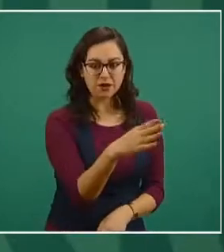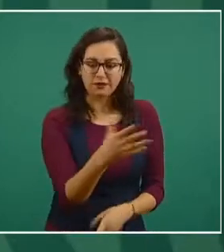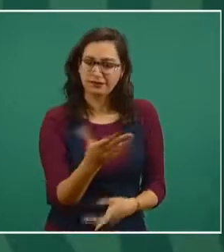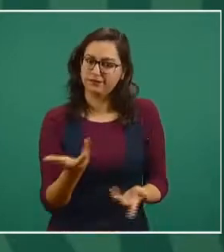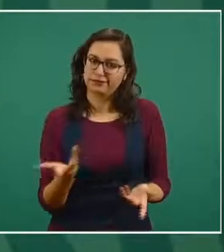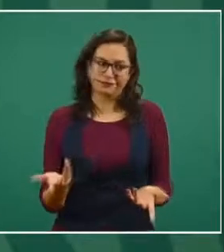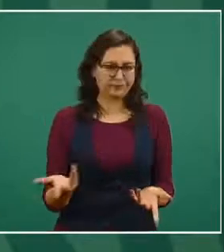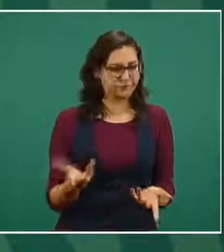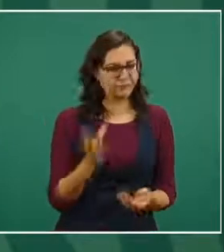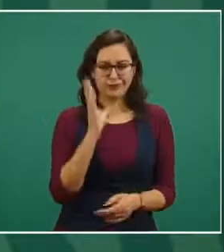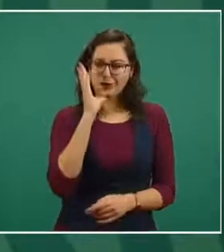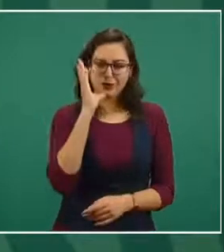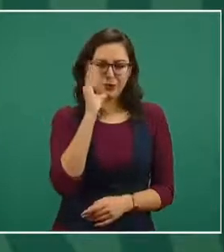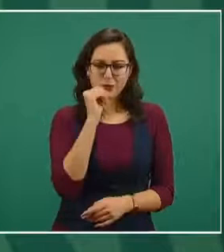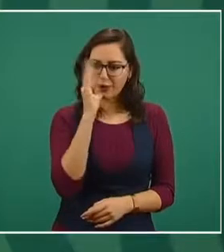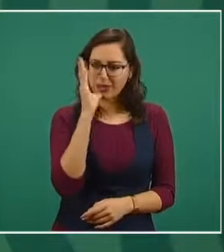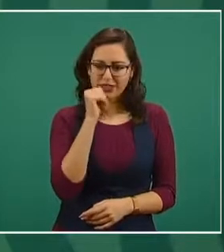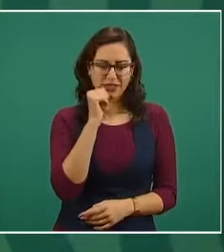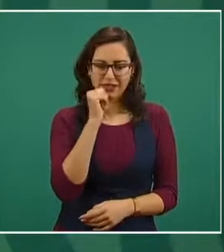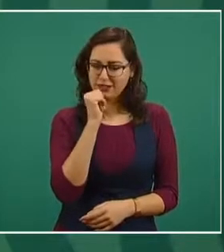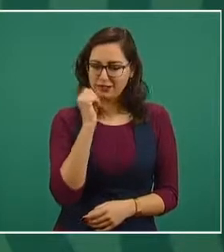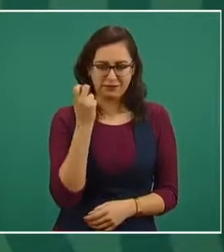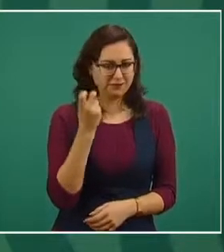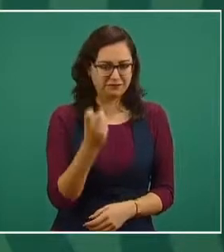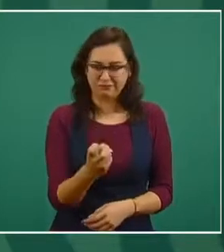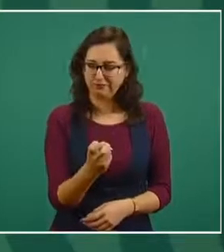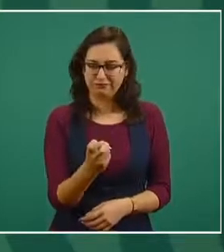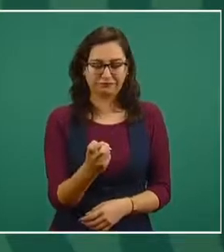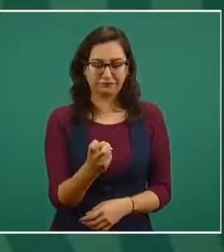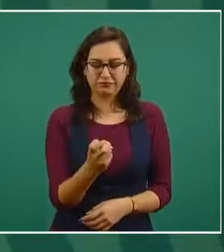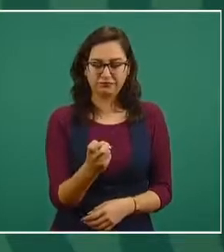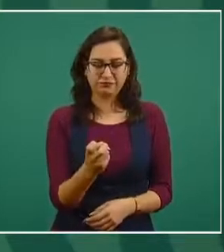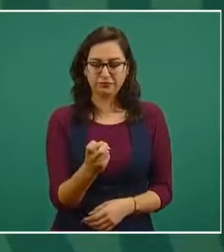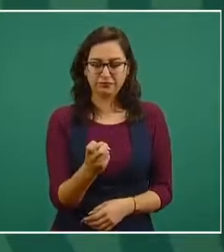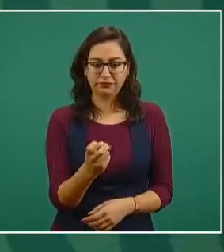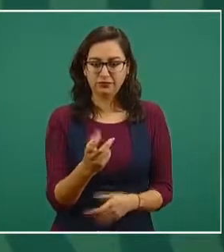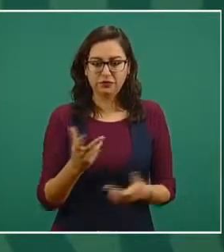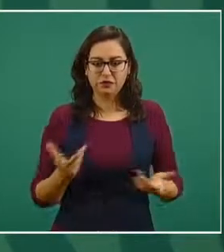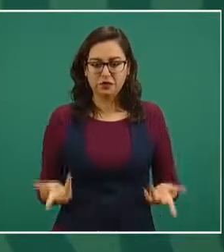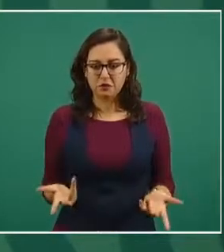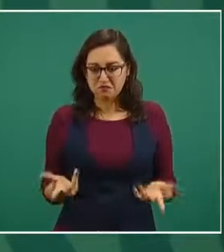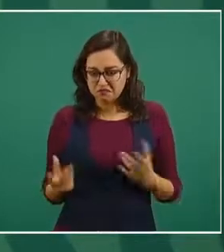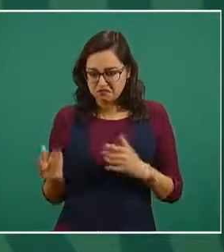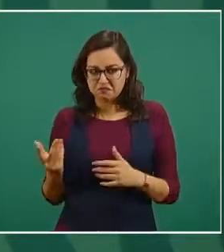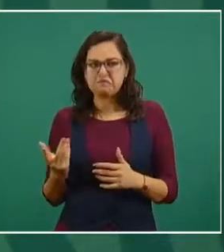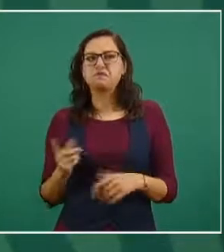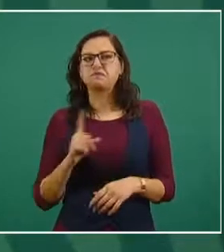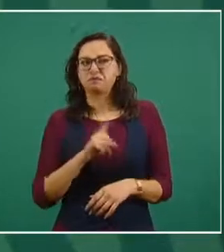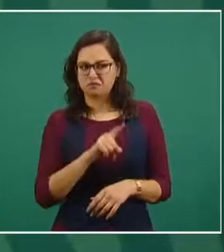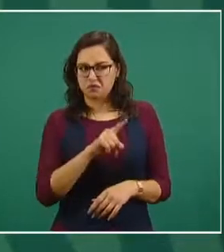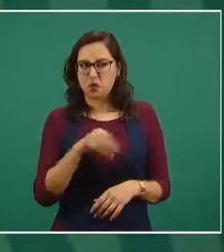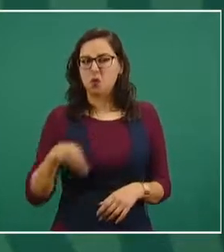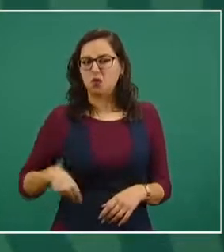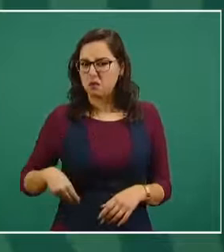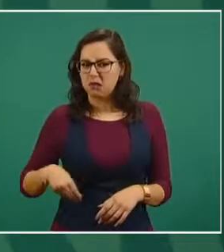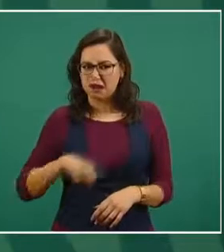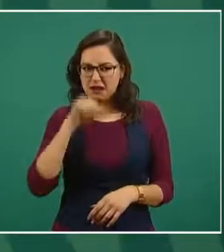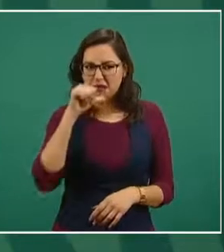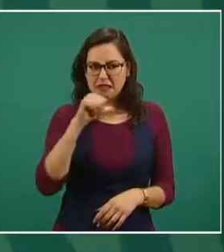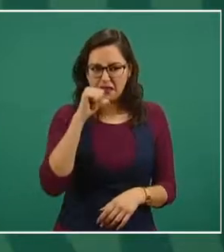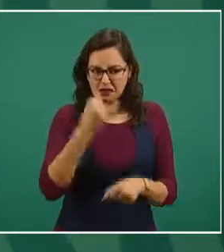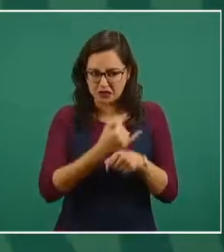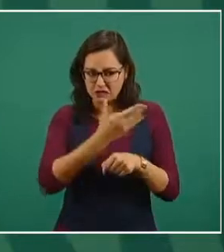que nadie debe actuar de esa manera, trátese de quien se trate,